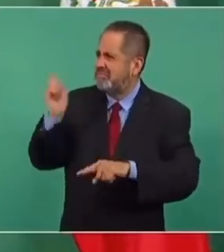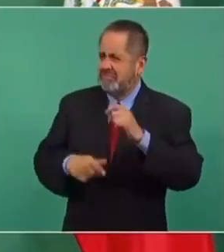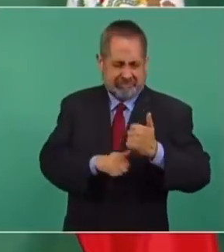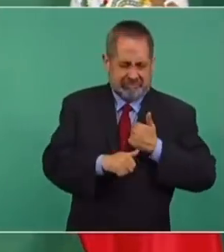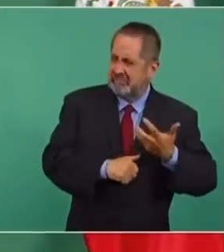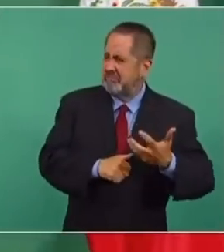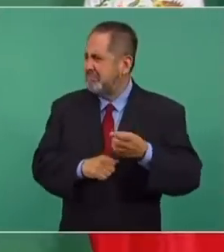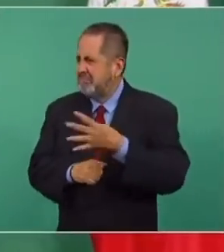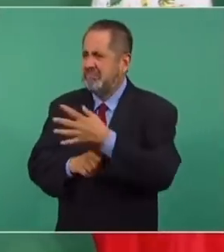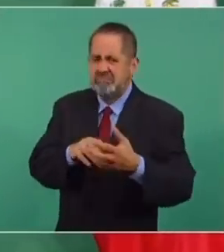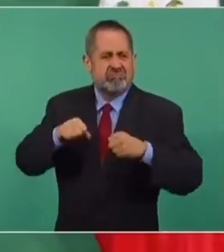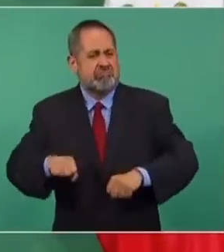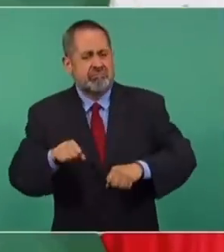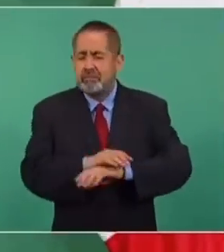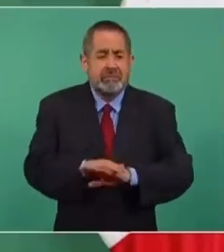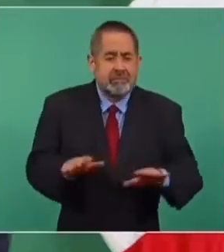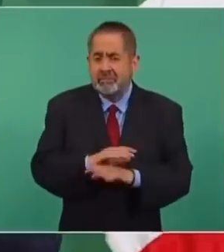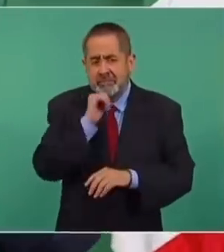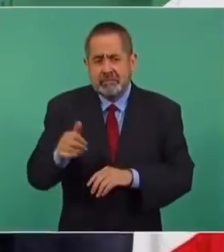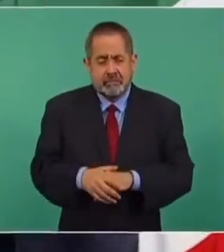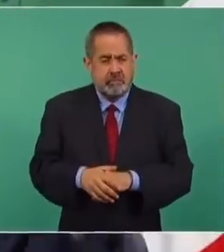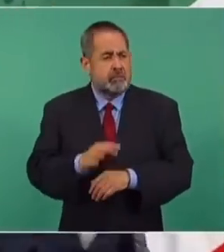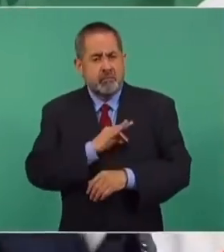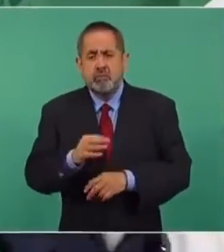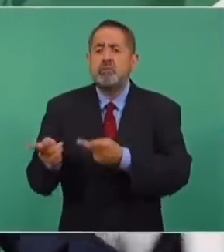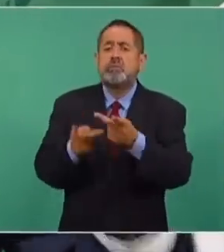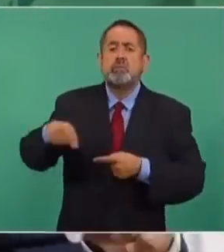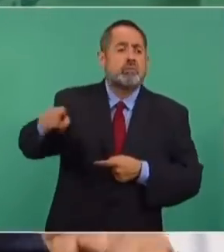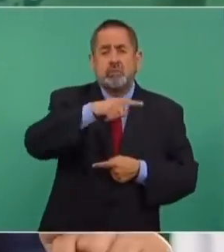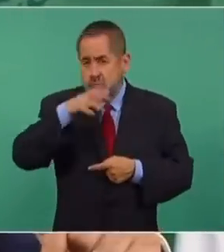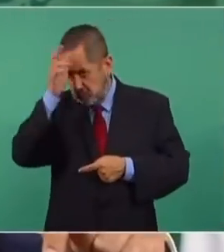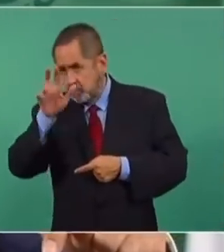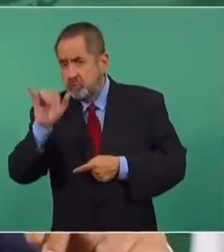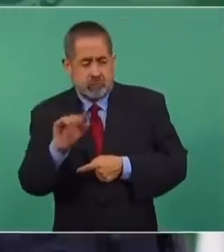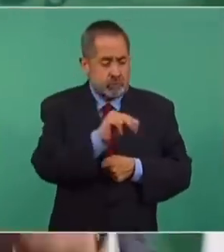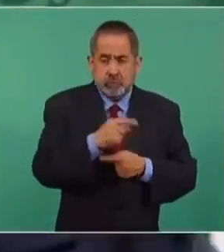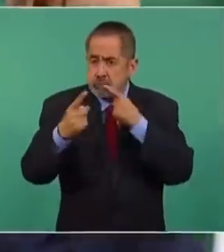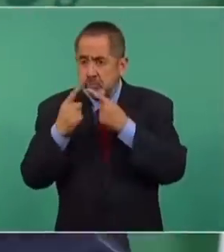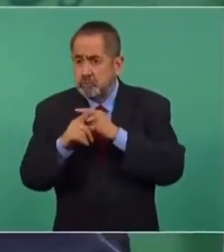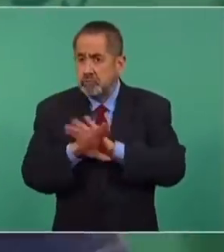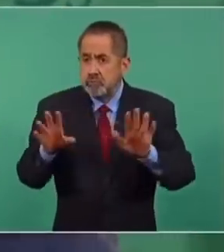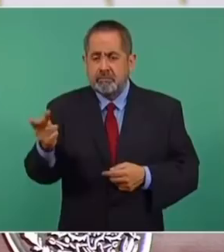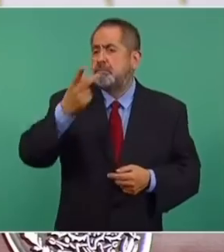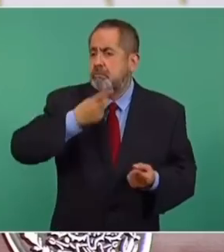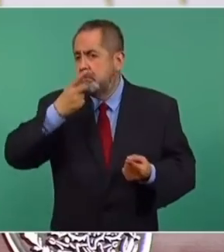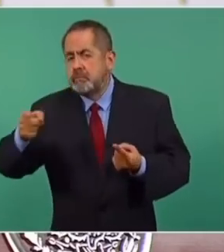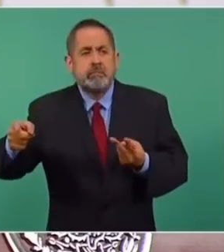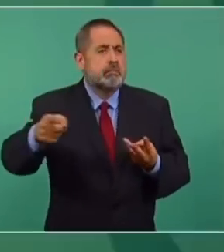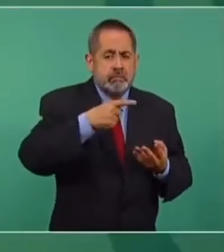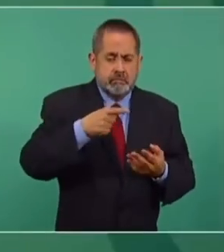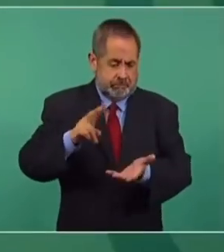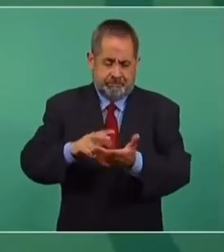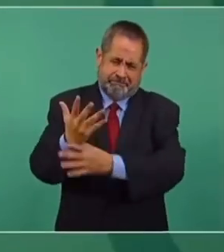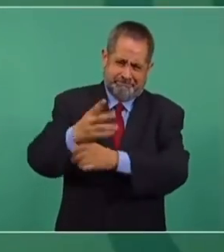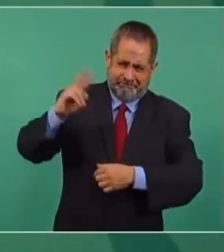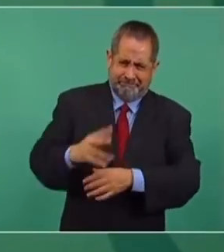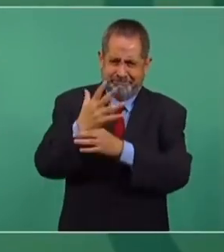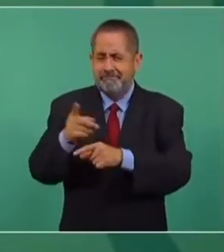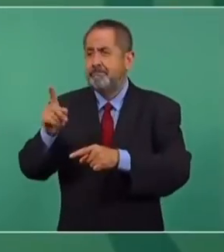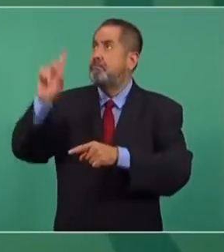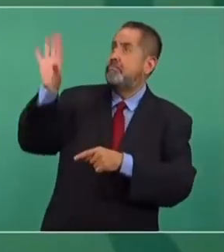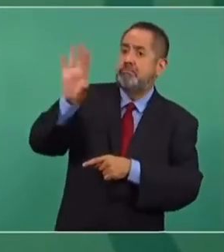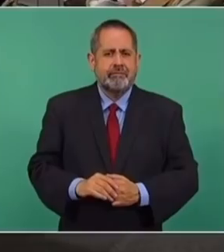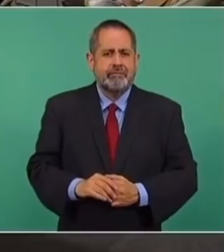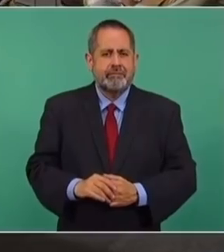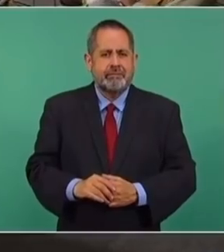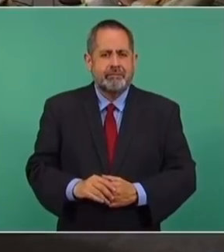el autoritarismo y permite dirimir nuestras diferencias con el método democrático. Porque la voz del pueblo es la voz de Dios y la voz de